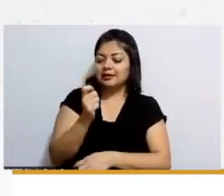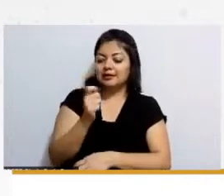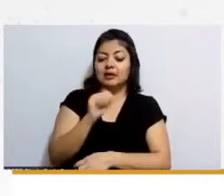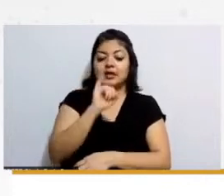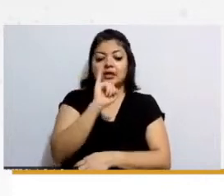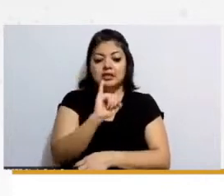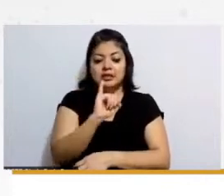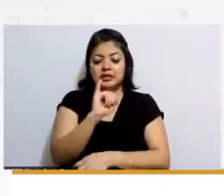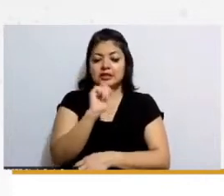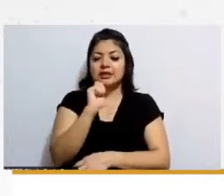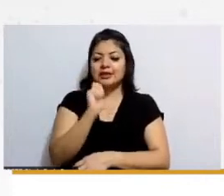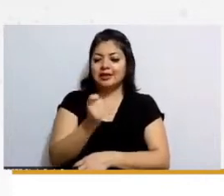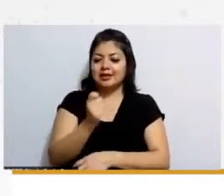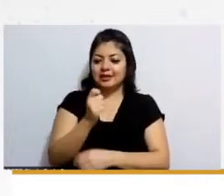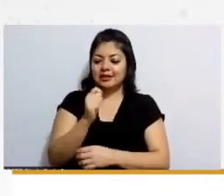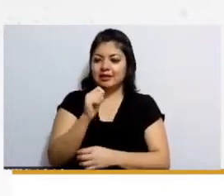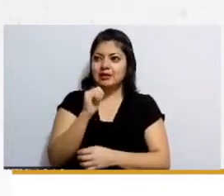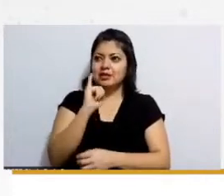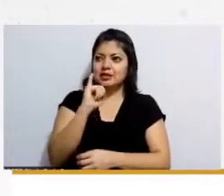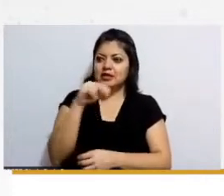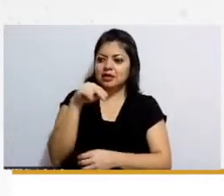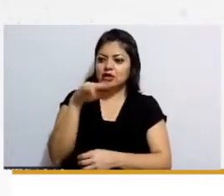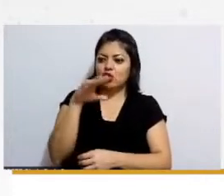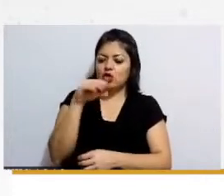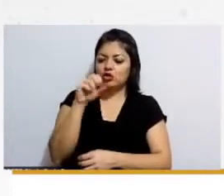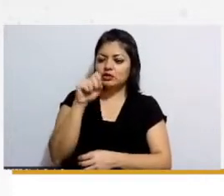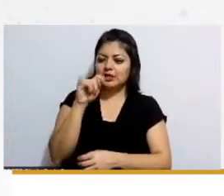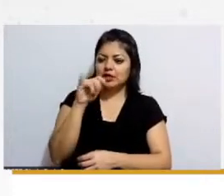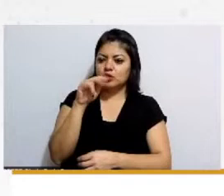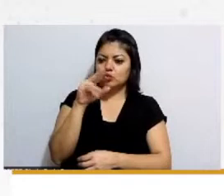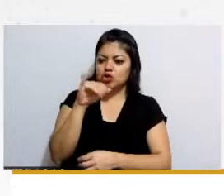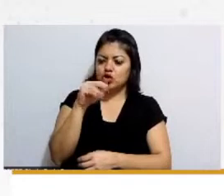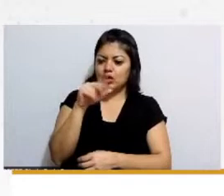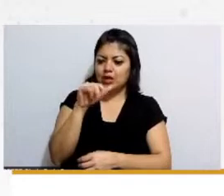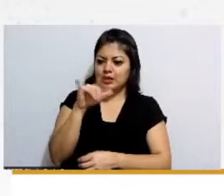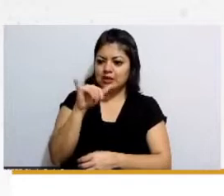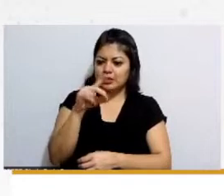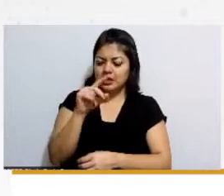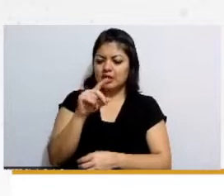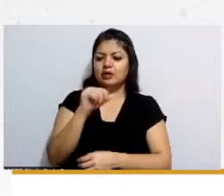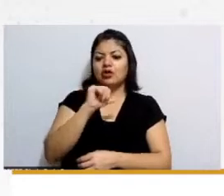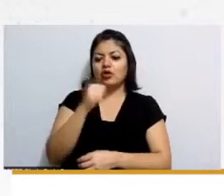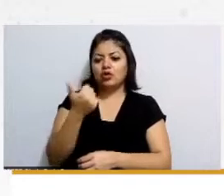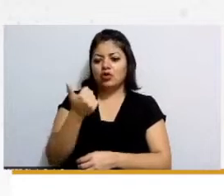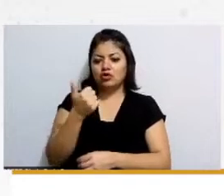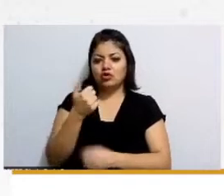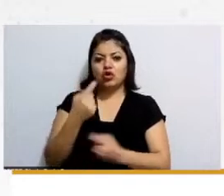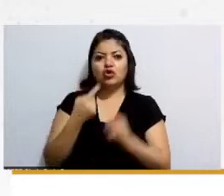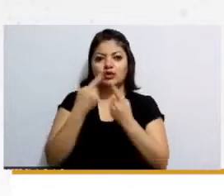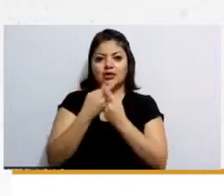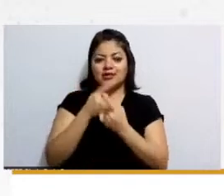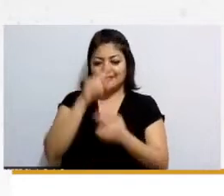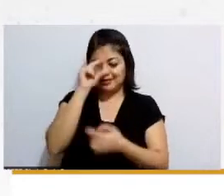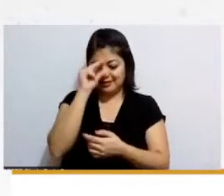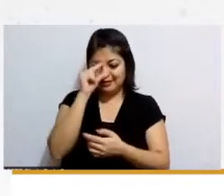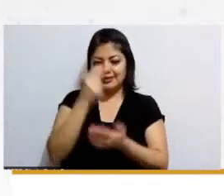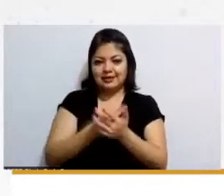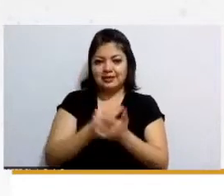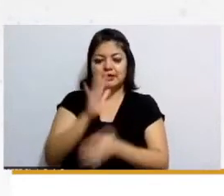de inconstitucionalidad no sé una contradicción de tesis a mí me gustaría que abajito de esta